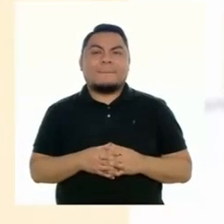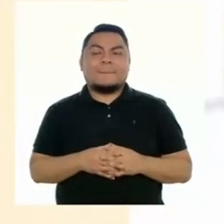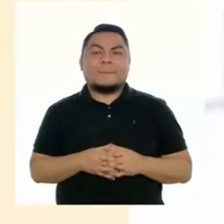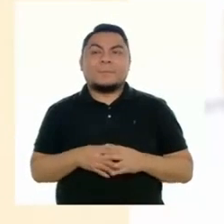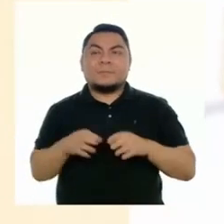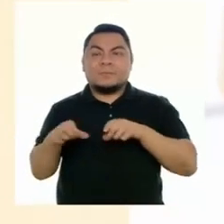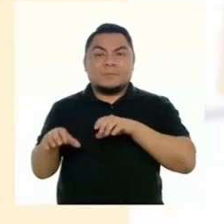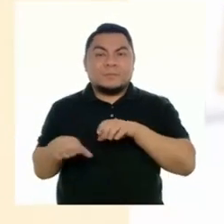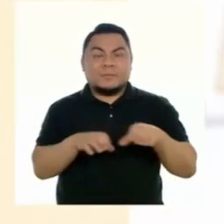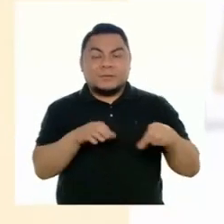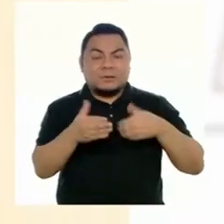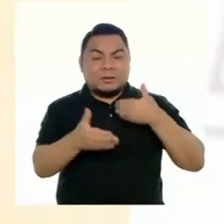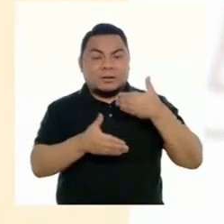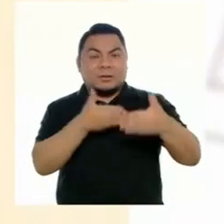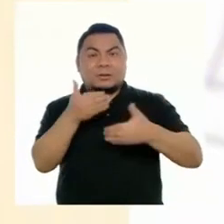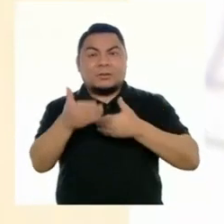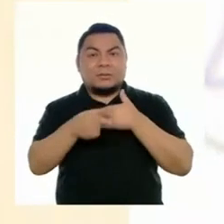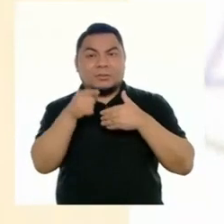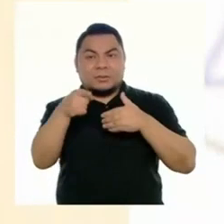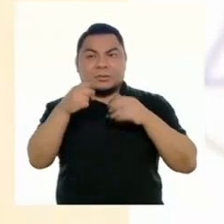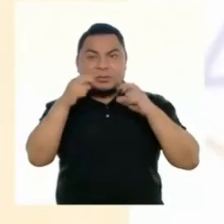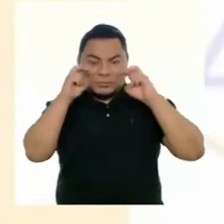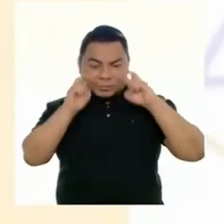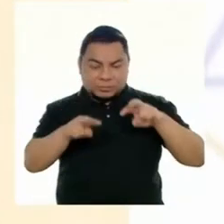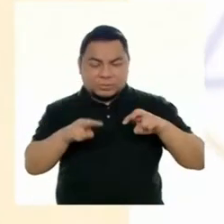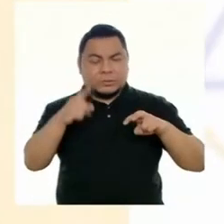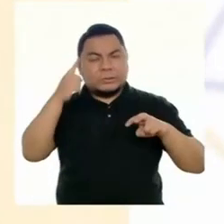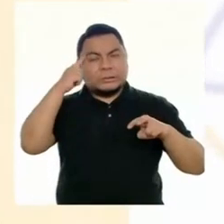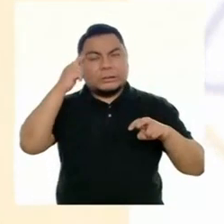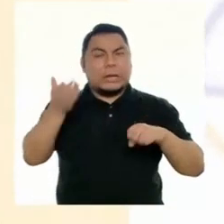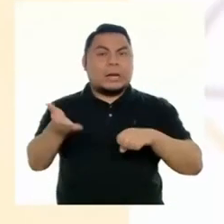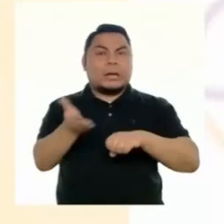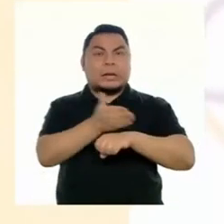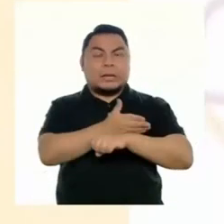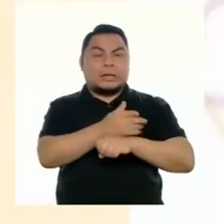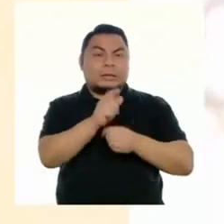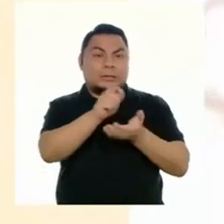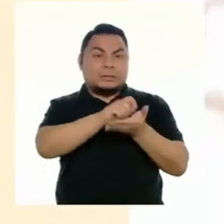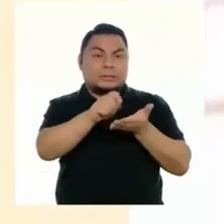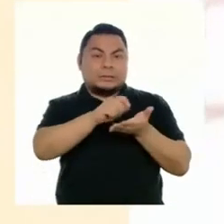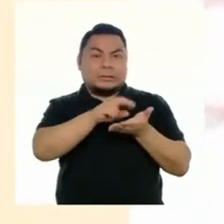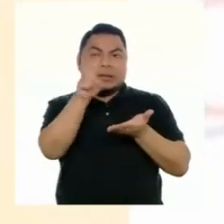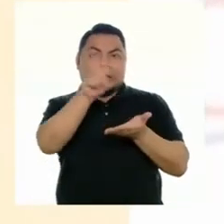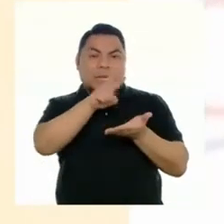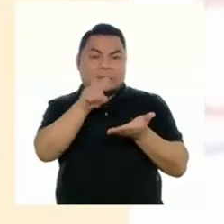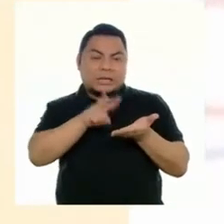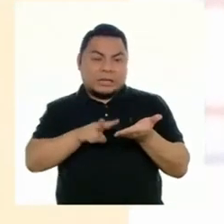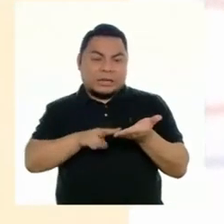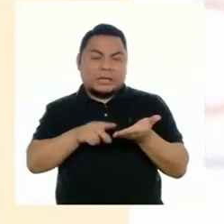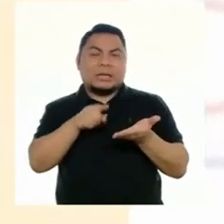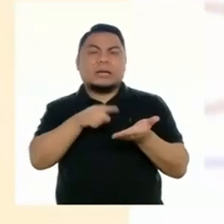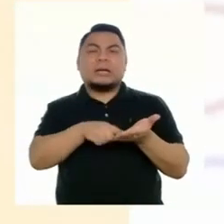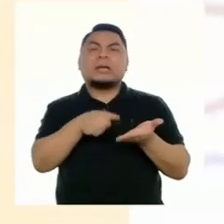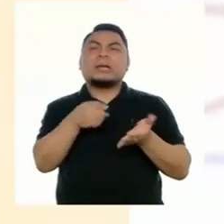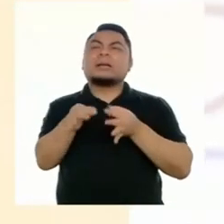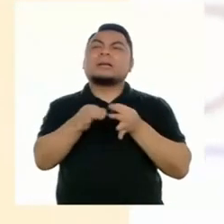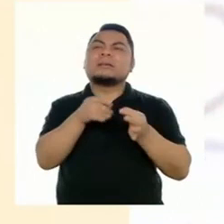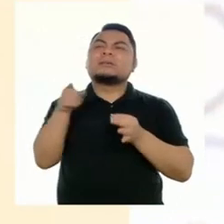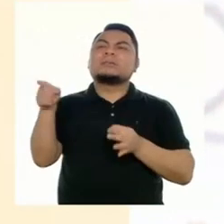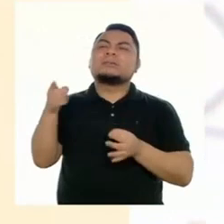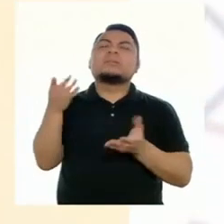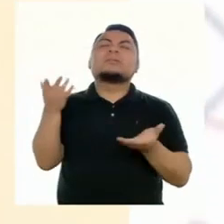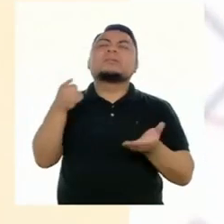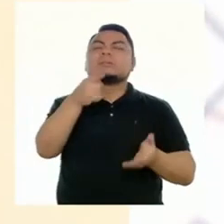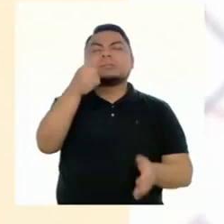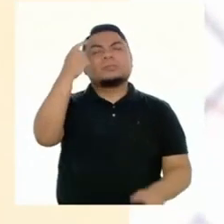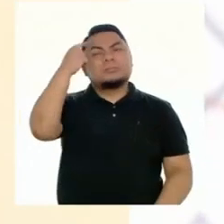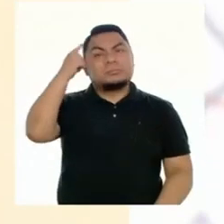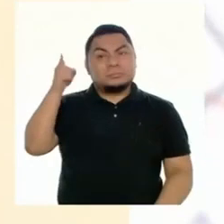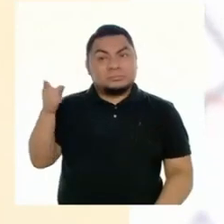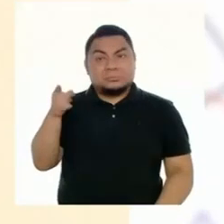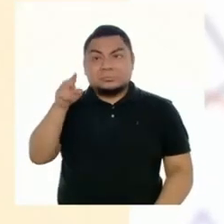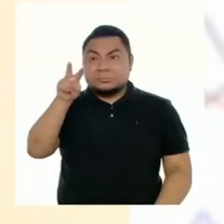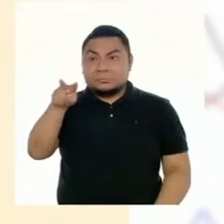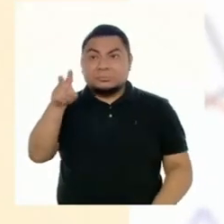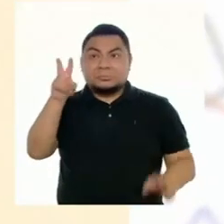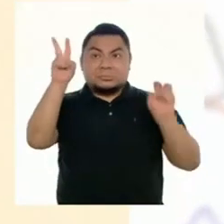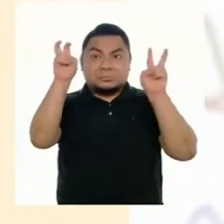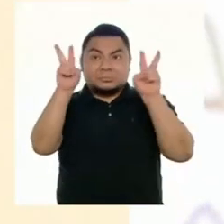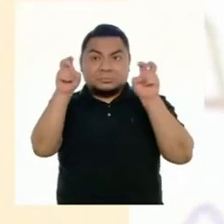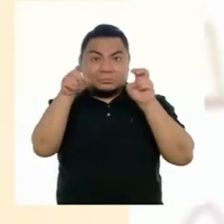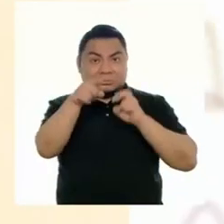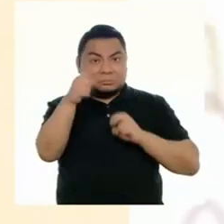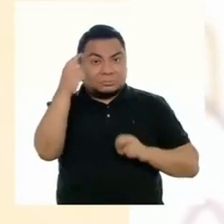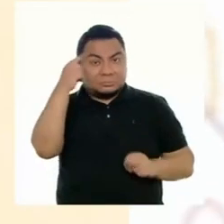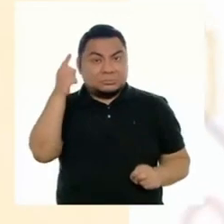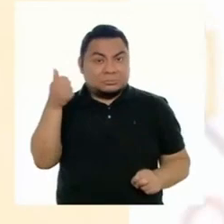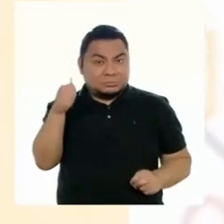Al realizar el proceso de inspección previo a la lectura, ¿qué puede decirme de este texto, Miluska? ¿Te llama la atención el